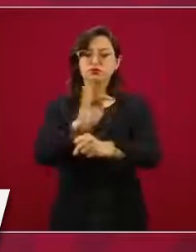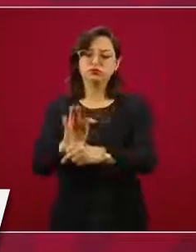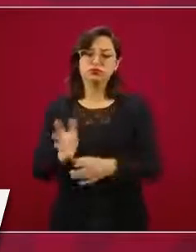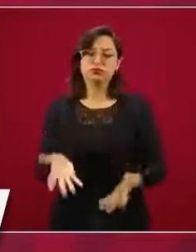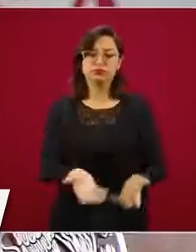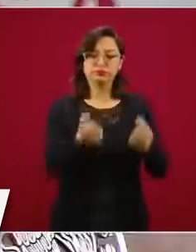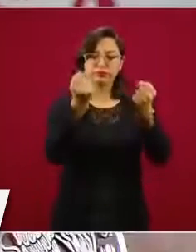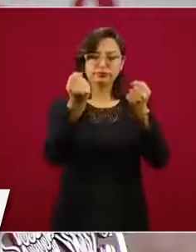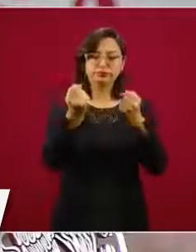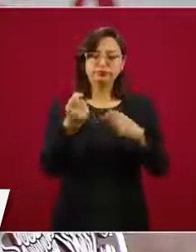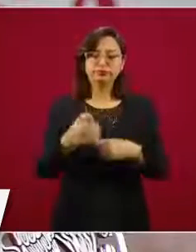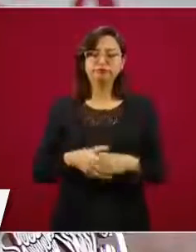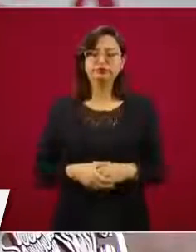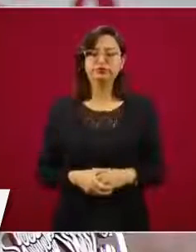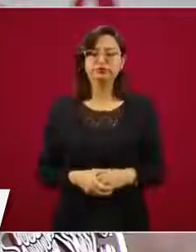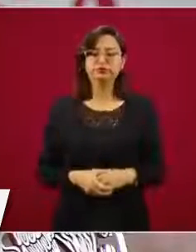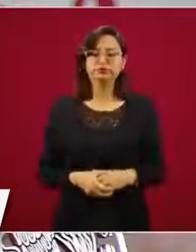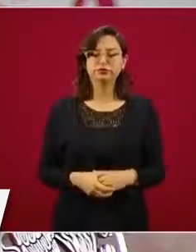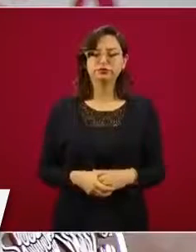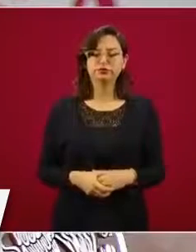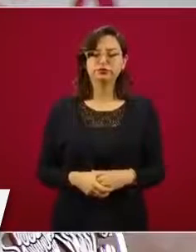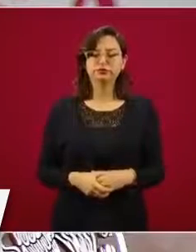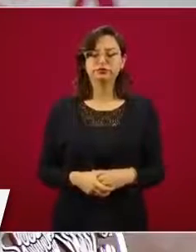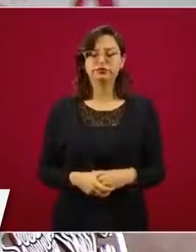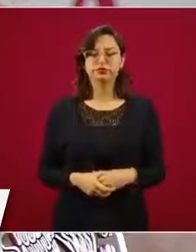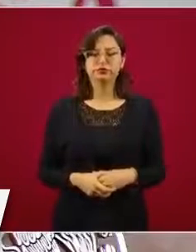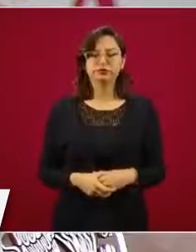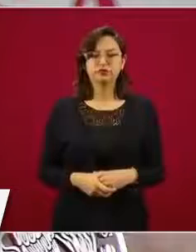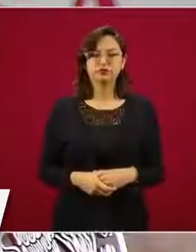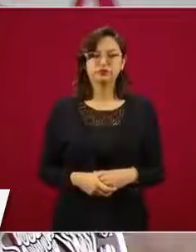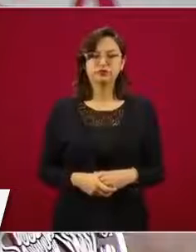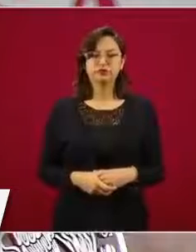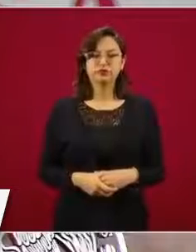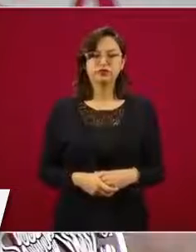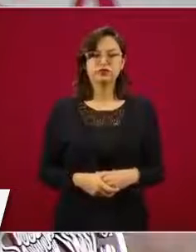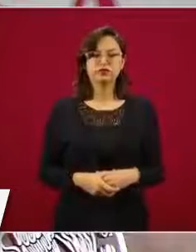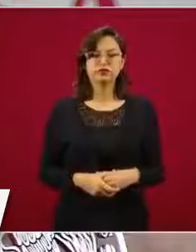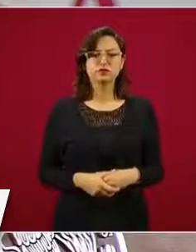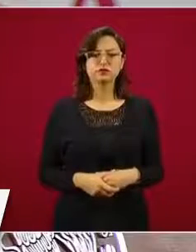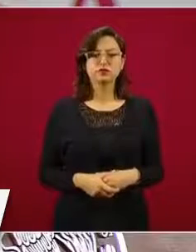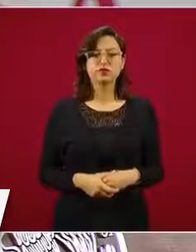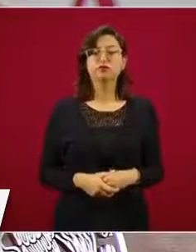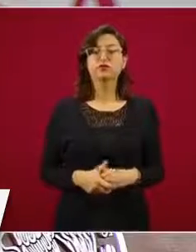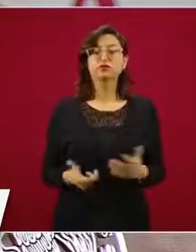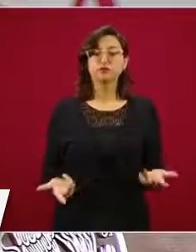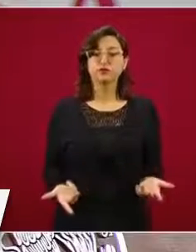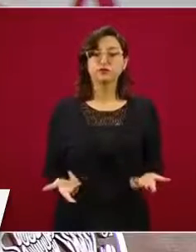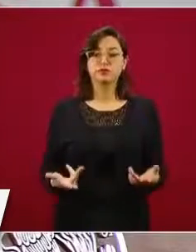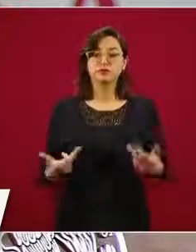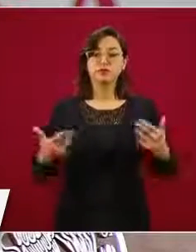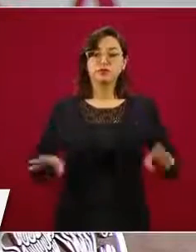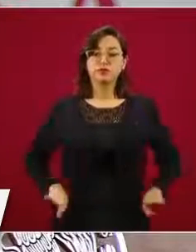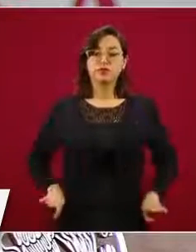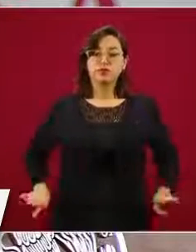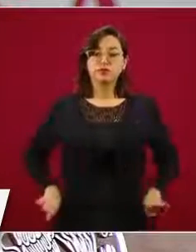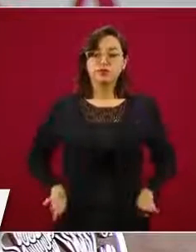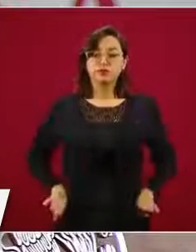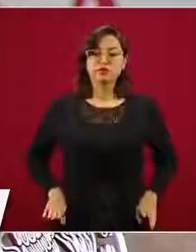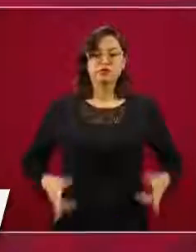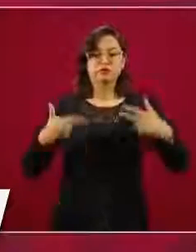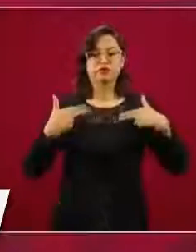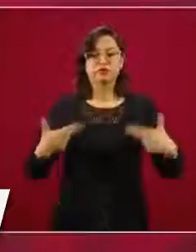de esa forma, con humanismo y solidaridad. ¡Gracias!